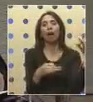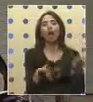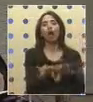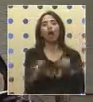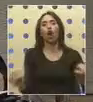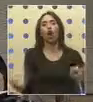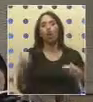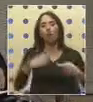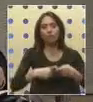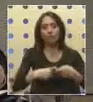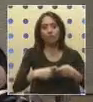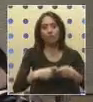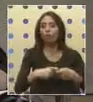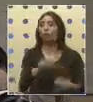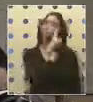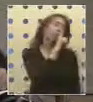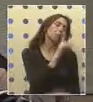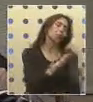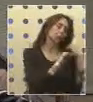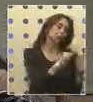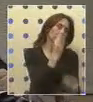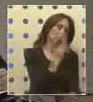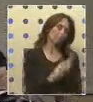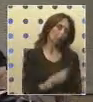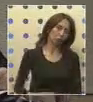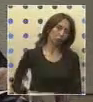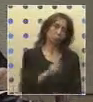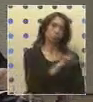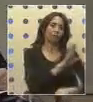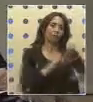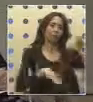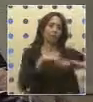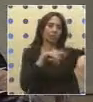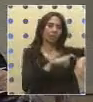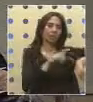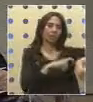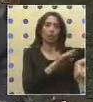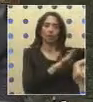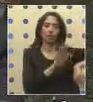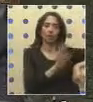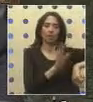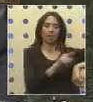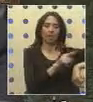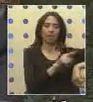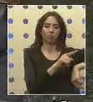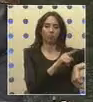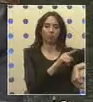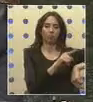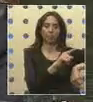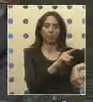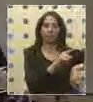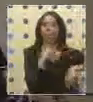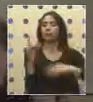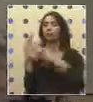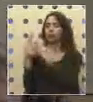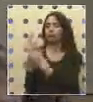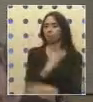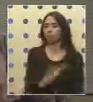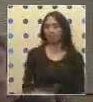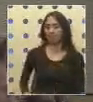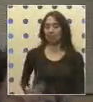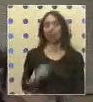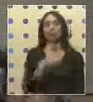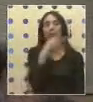documentos en los cuales contan dichos títulos. Perdón, diputado Castro usted excedió el tiempo hace muy rato no, quiero advertirle. Gracias, presidente solo